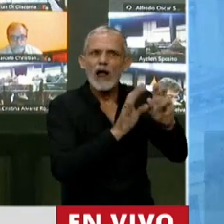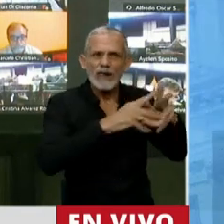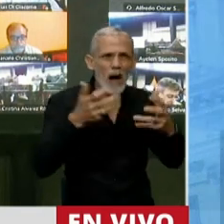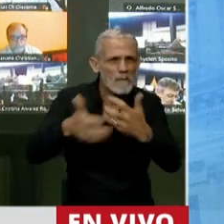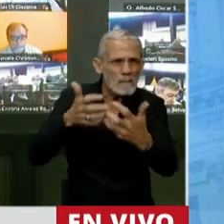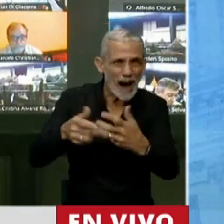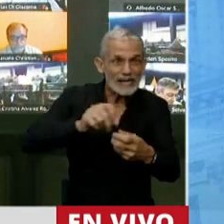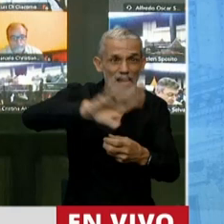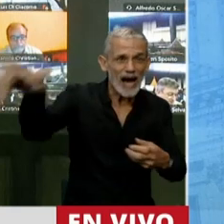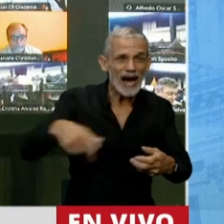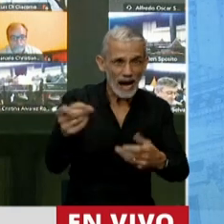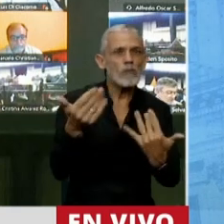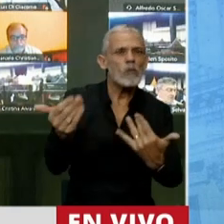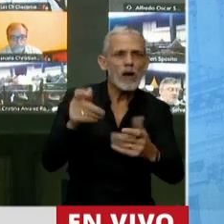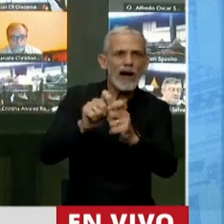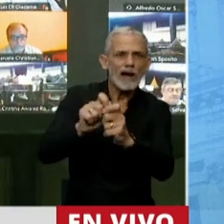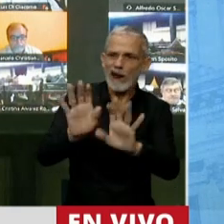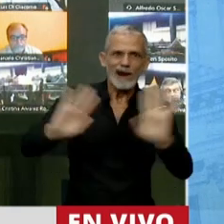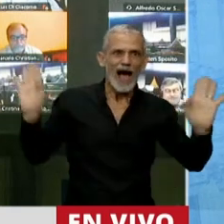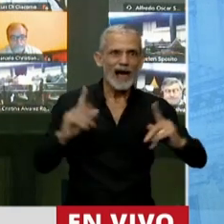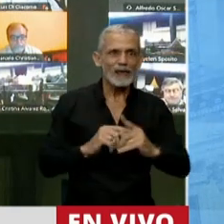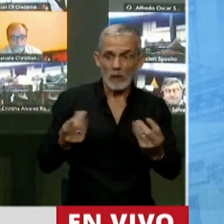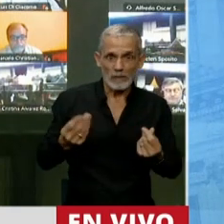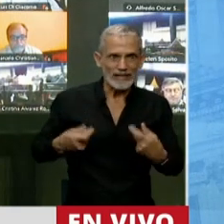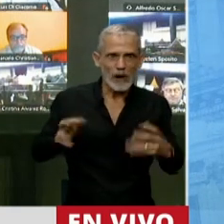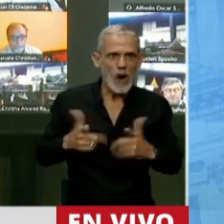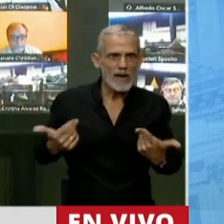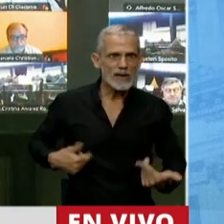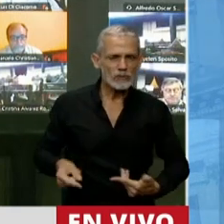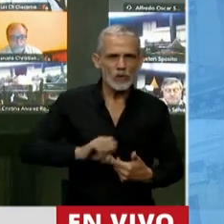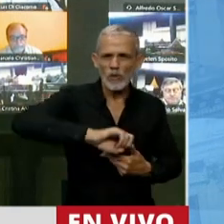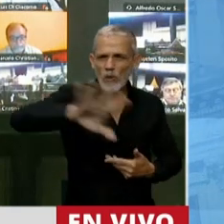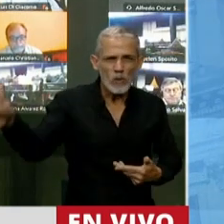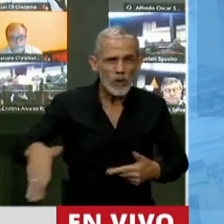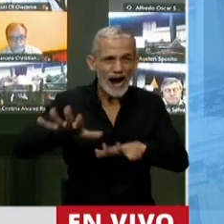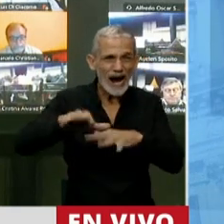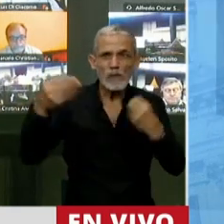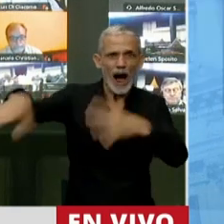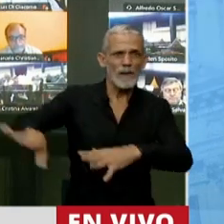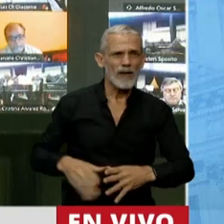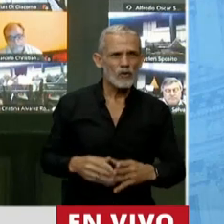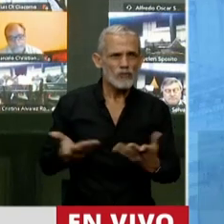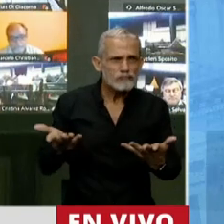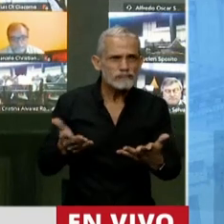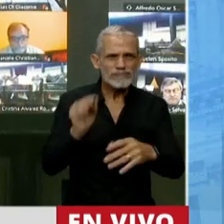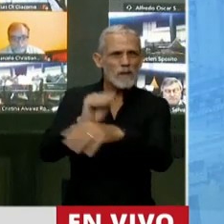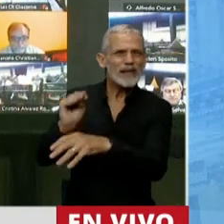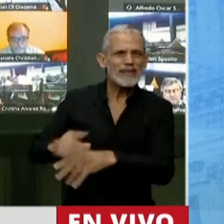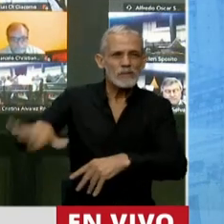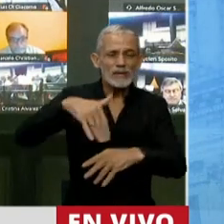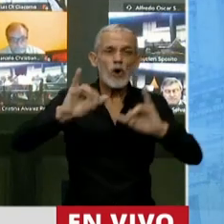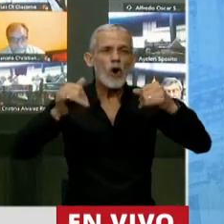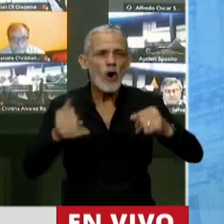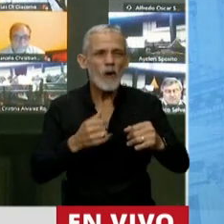máquinas que podrían producir más. No se nutren los campos que podrían producir más. No mantenemos a